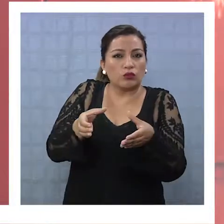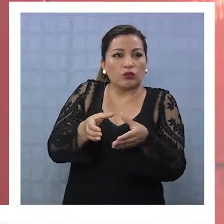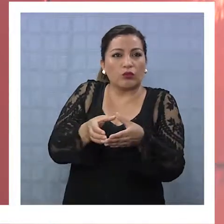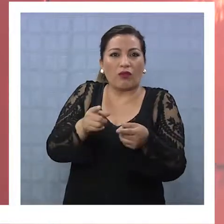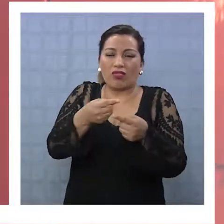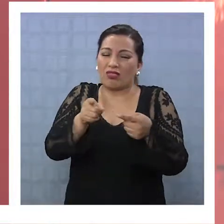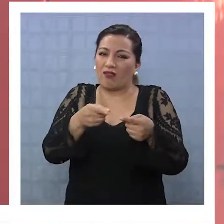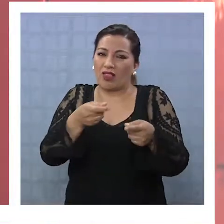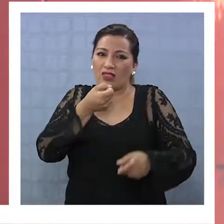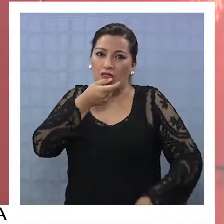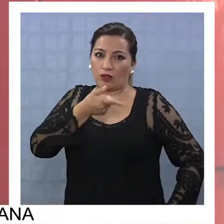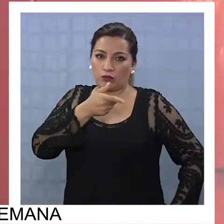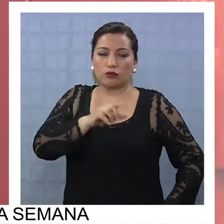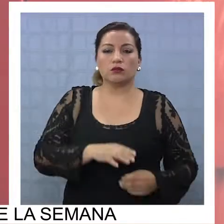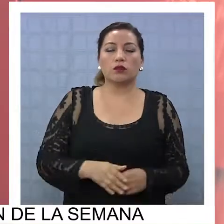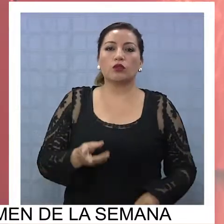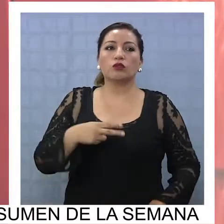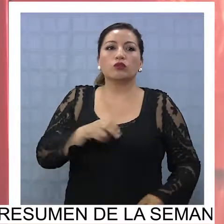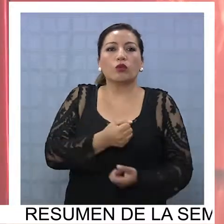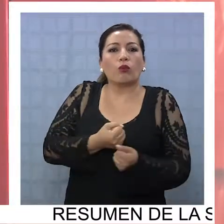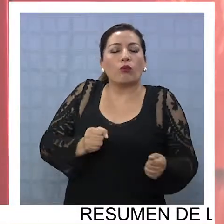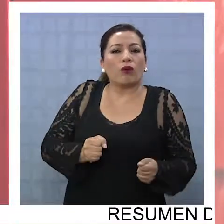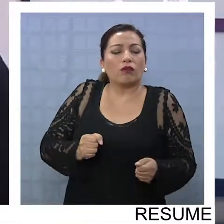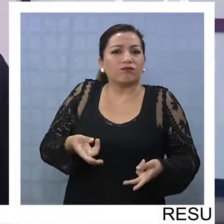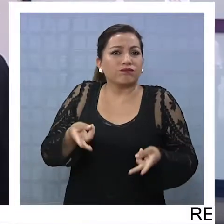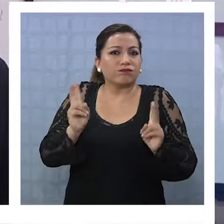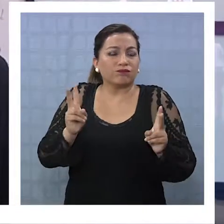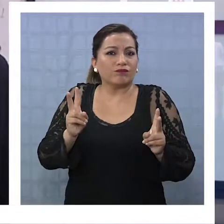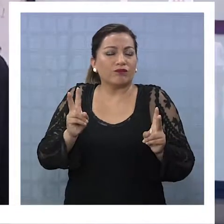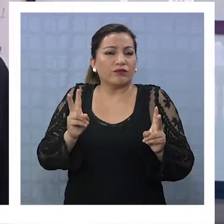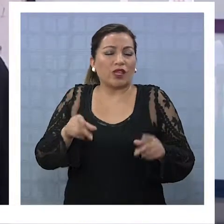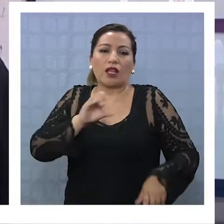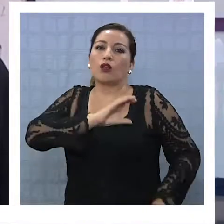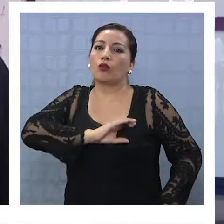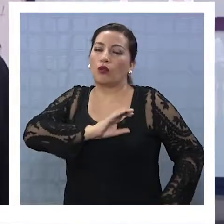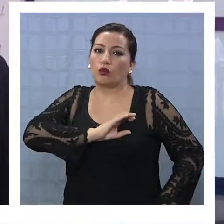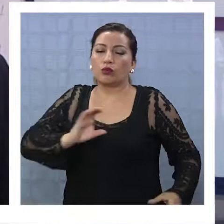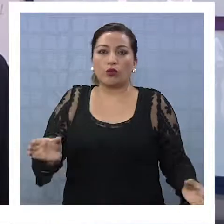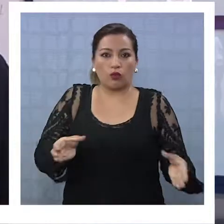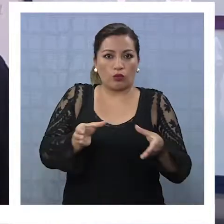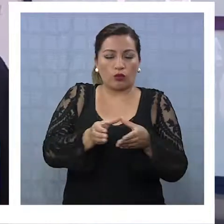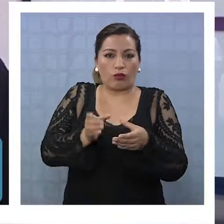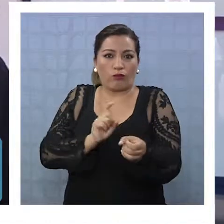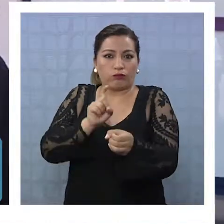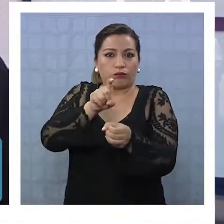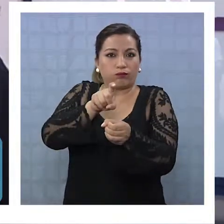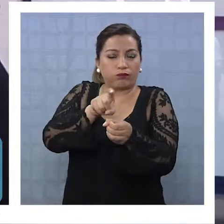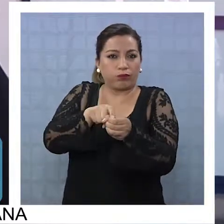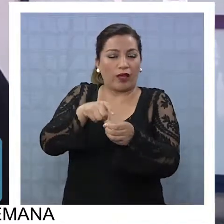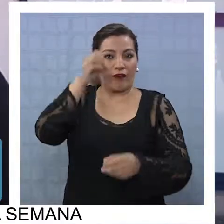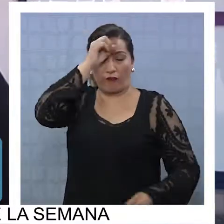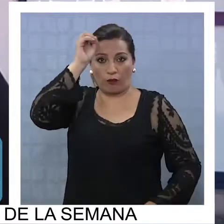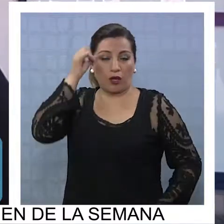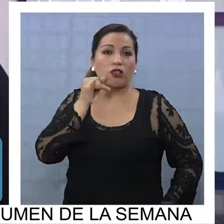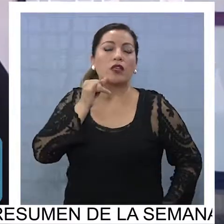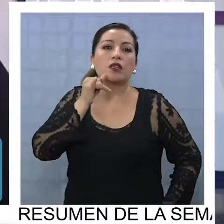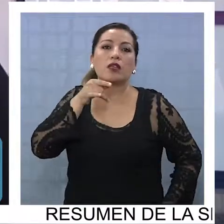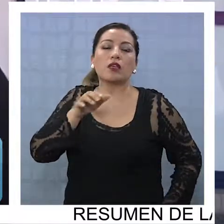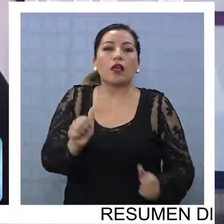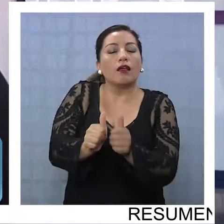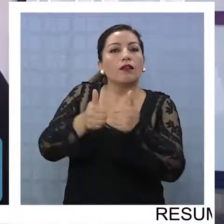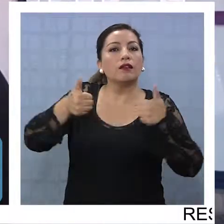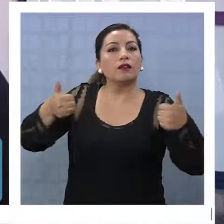con el directorio debido a diversas denuncias. Nosotros no podemos permitir actos indisciplinarios en las compañías que conforman el cuerpo bombero de Iquique.